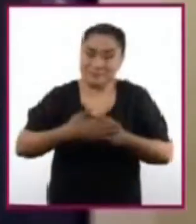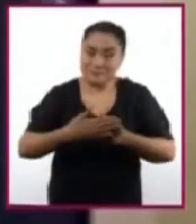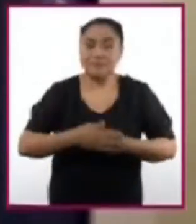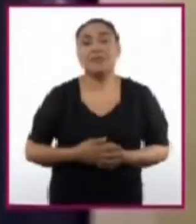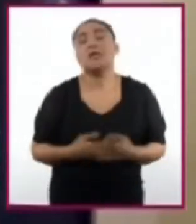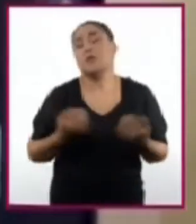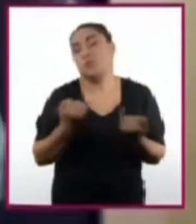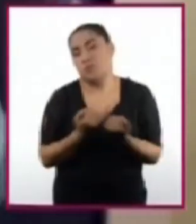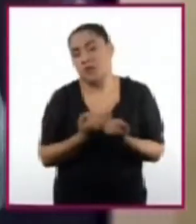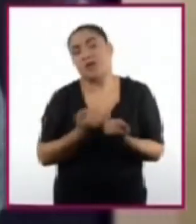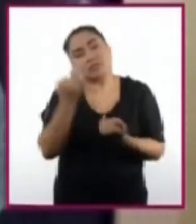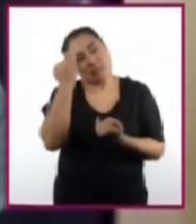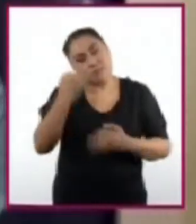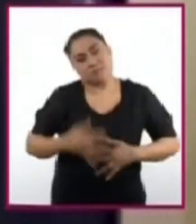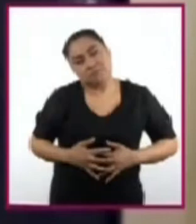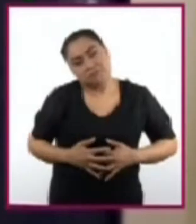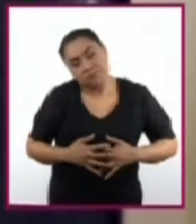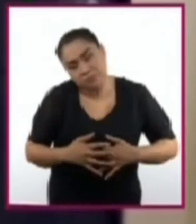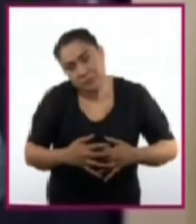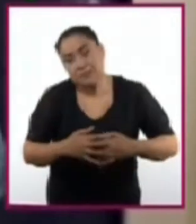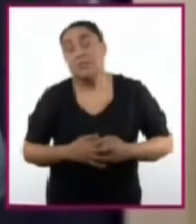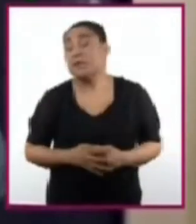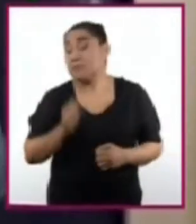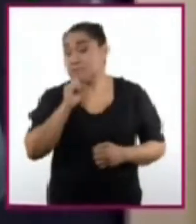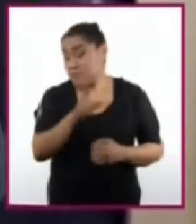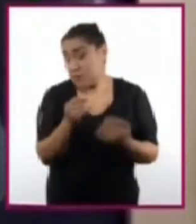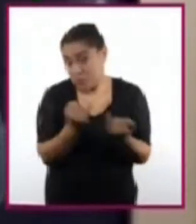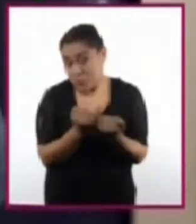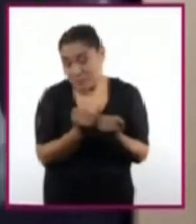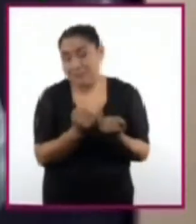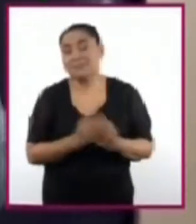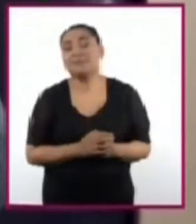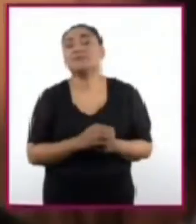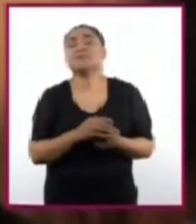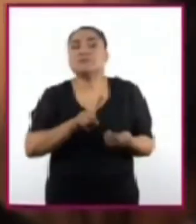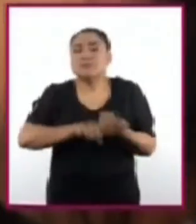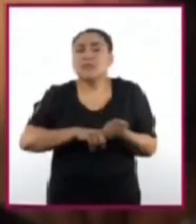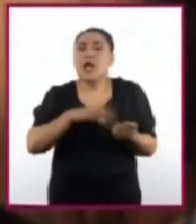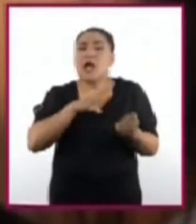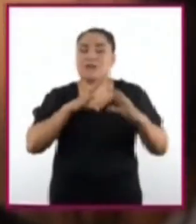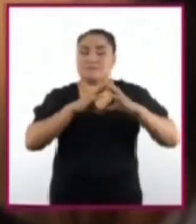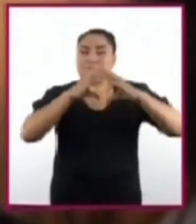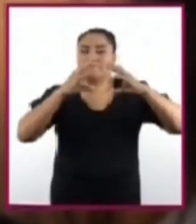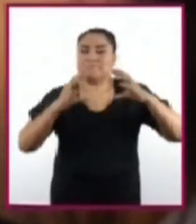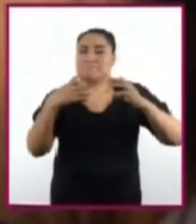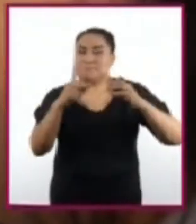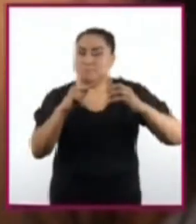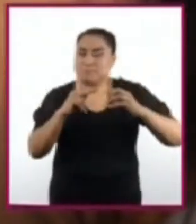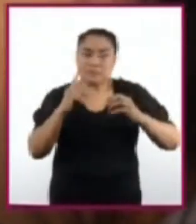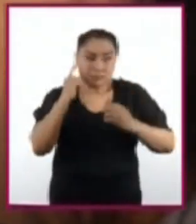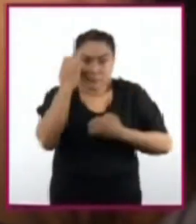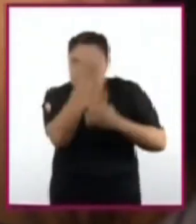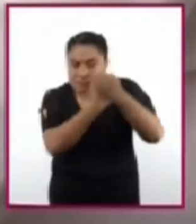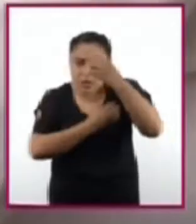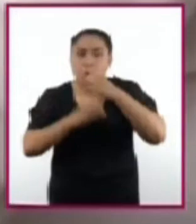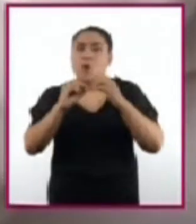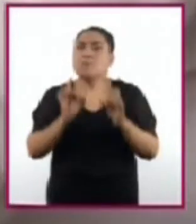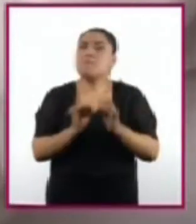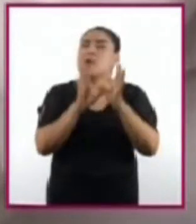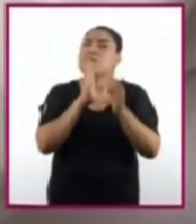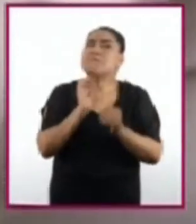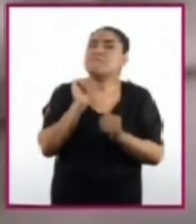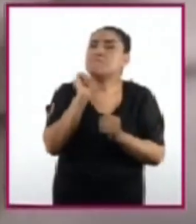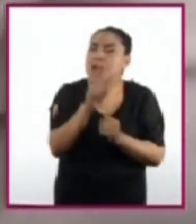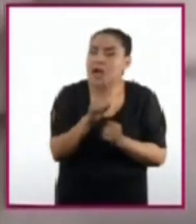su edad de gestación y su posición, incluso la posición de la placenta, además de alguna anomalía en su desarrollo o